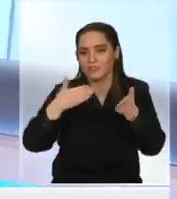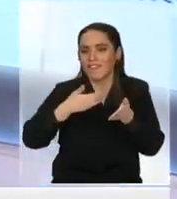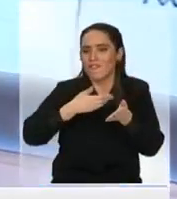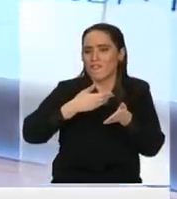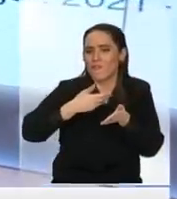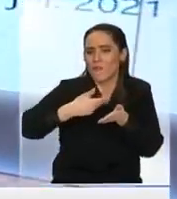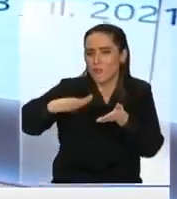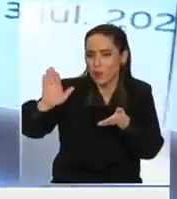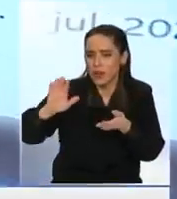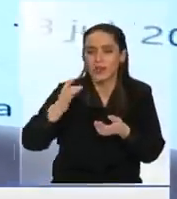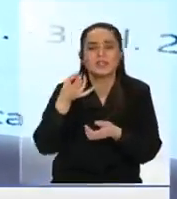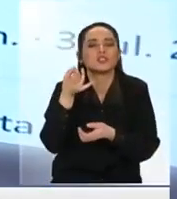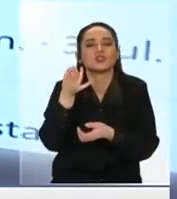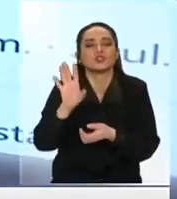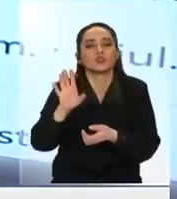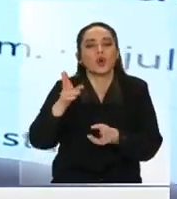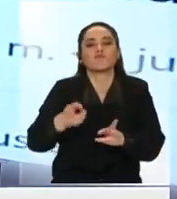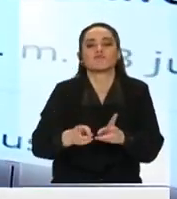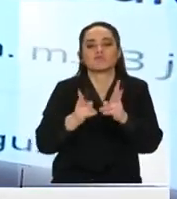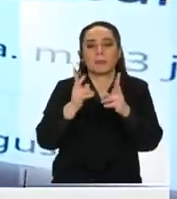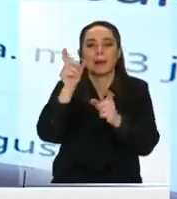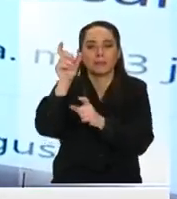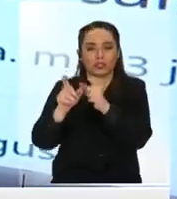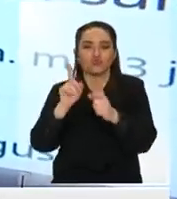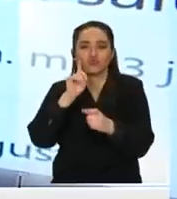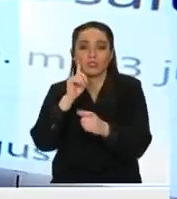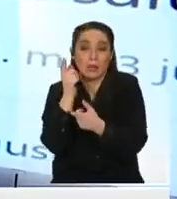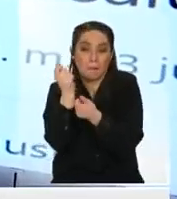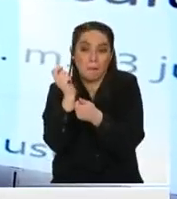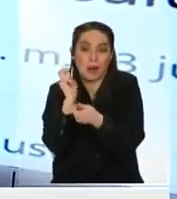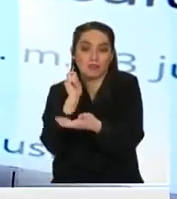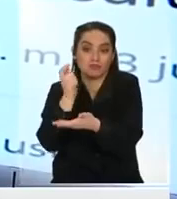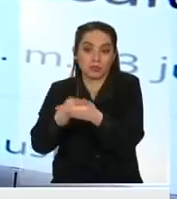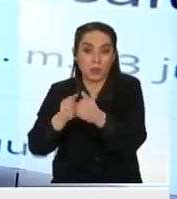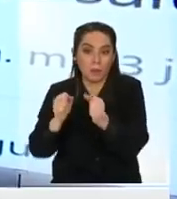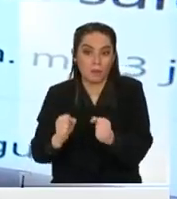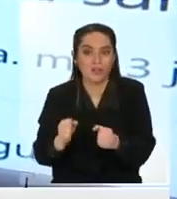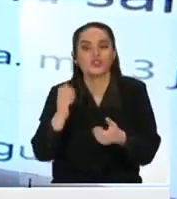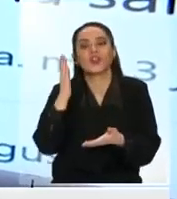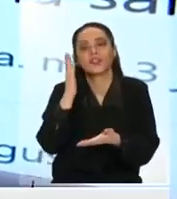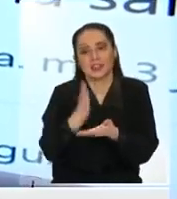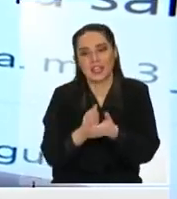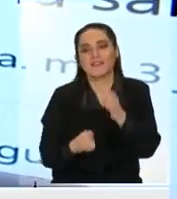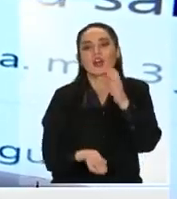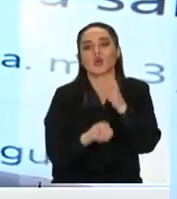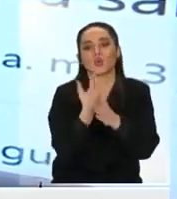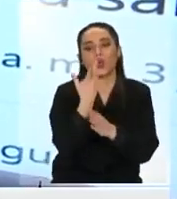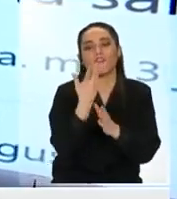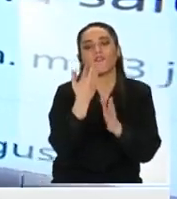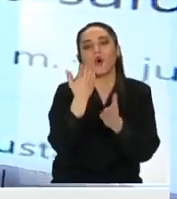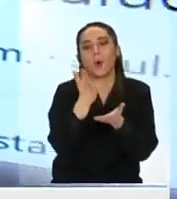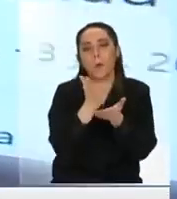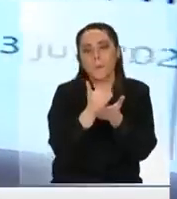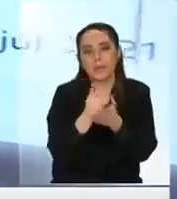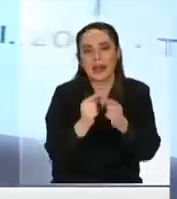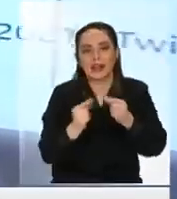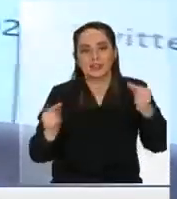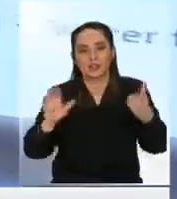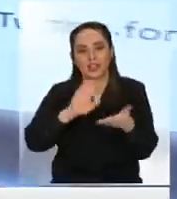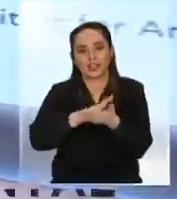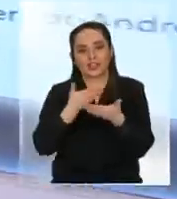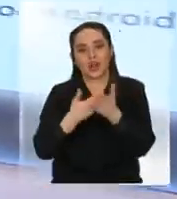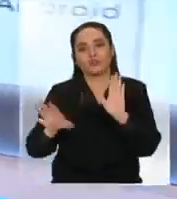y que están solo permitidas para los que más dinero tienen y lo pueden pagar esto tiene que ser parte del nuevo plan nacional de salud Daniel vamos a la calle